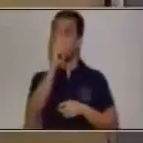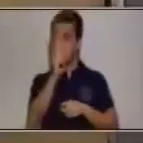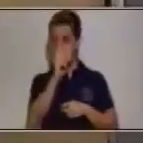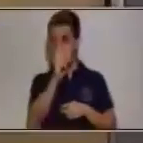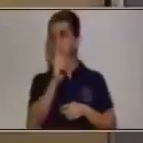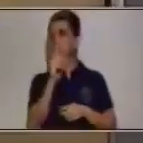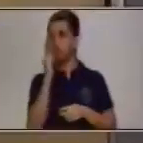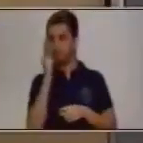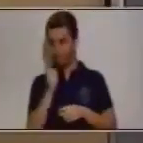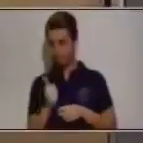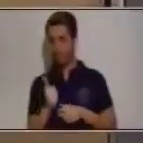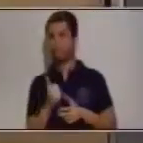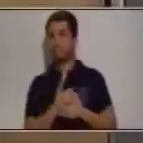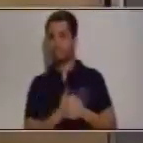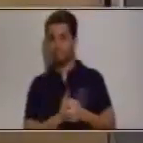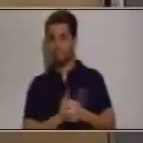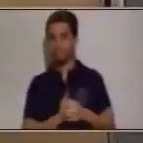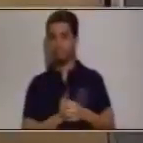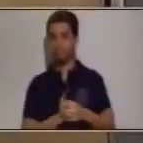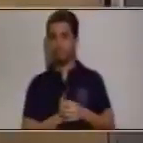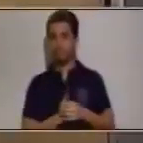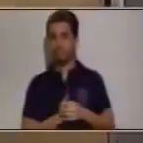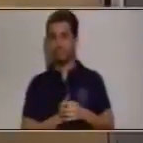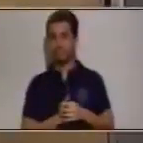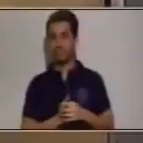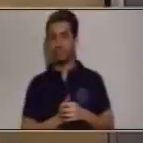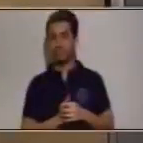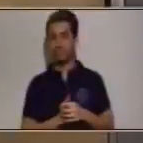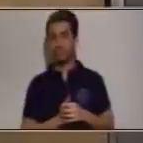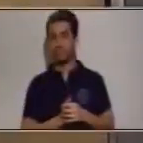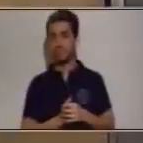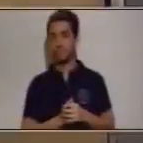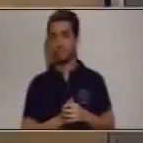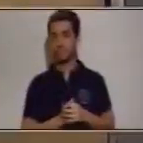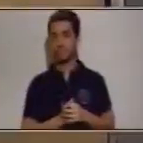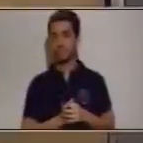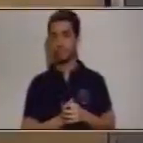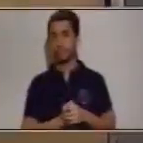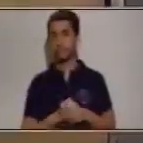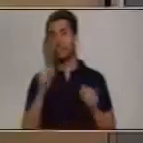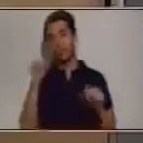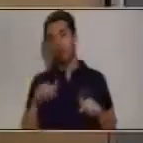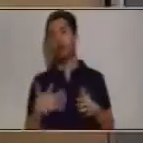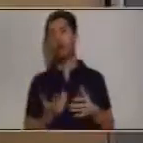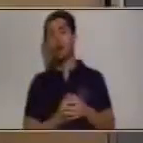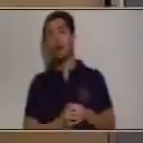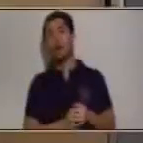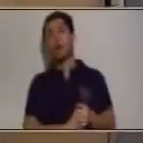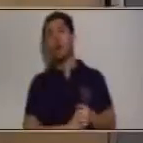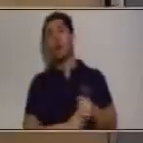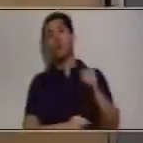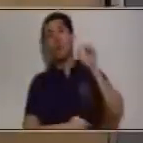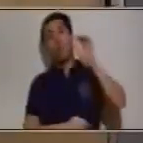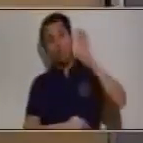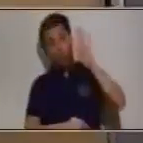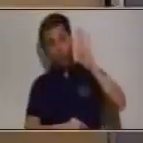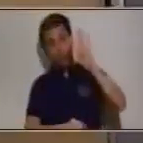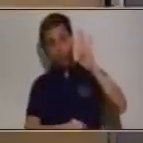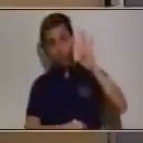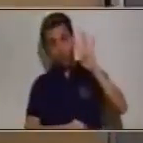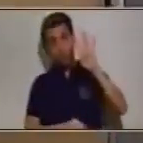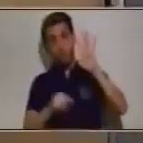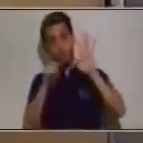excelente muy bien ahora a 4 le quito 1 me van a quedar